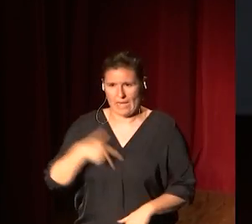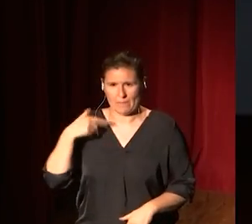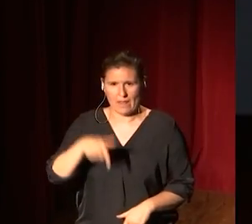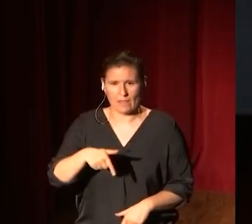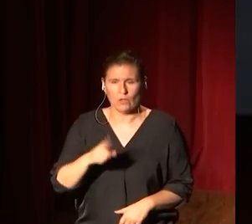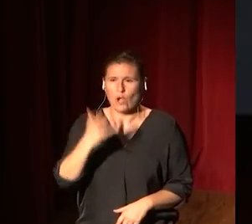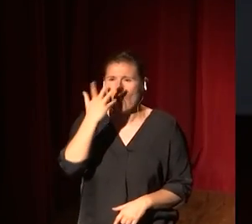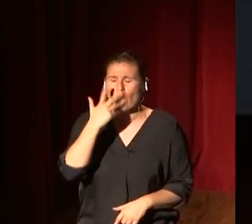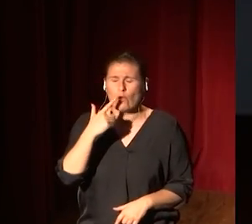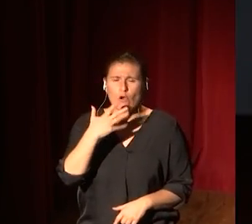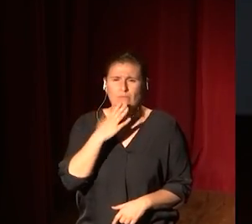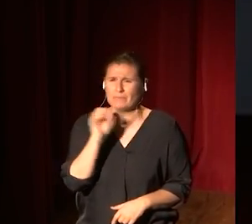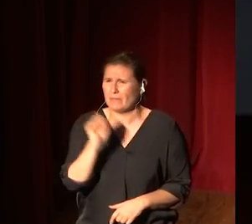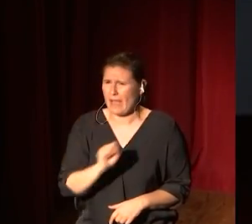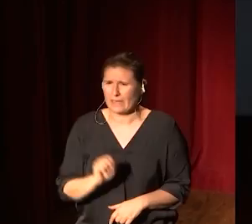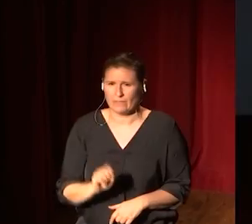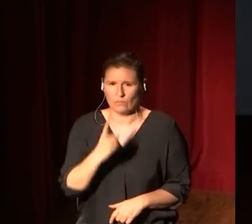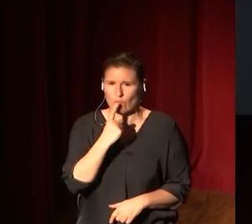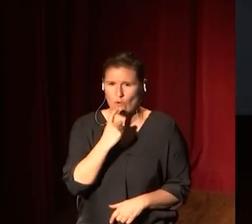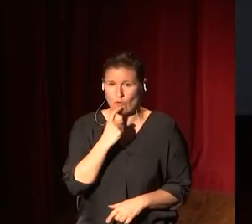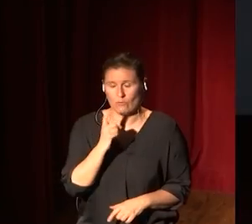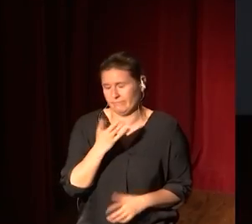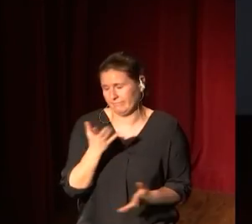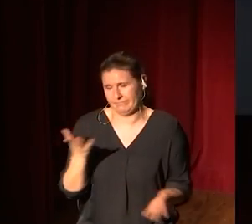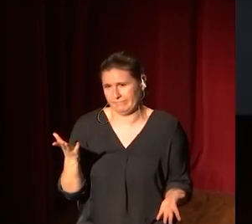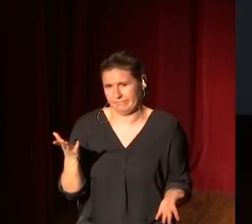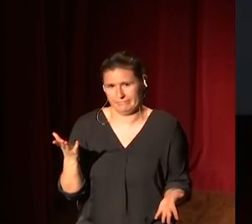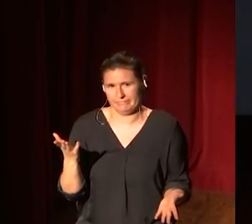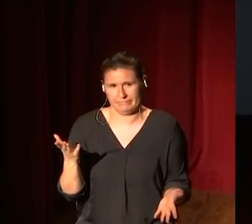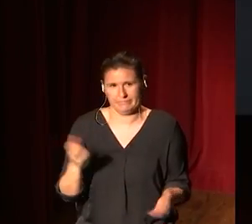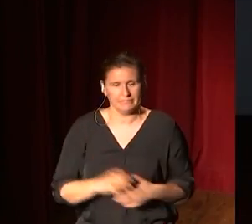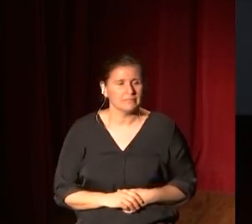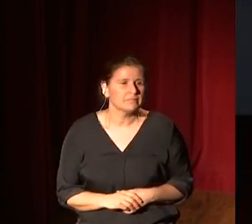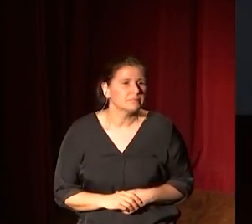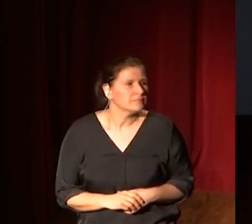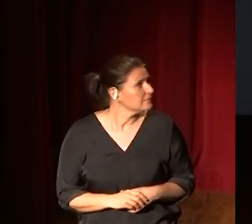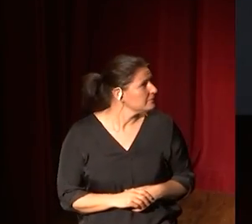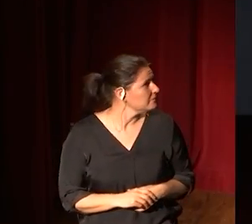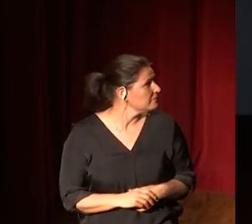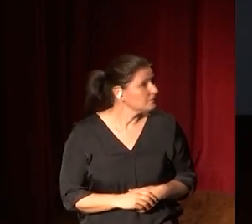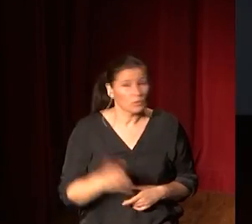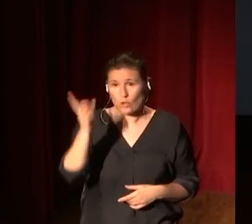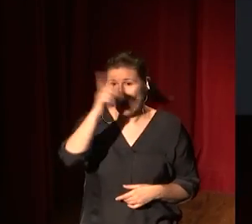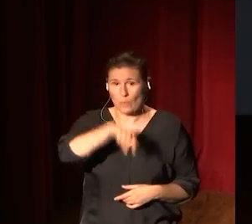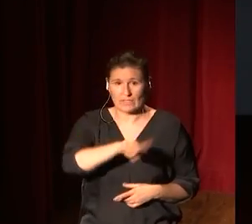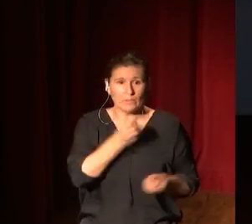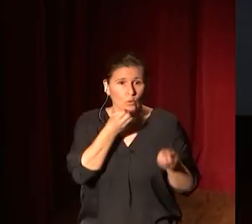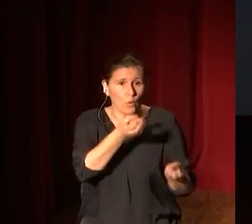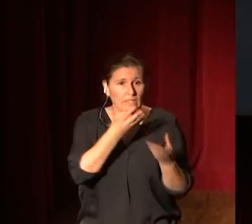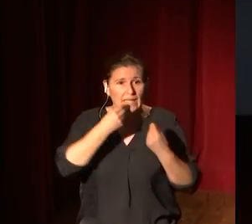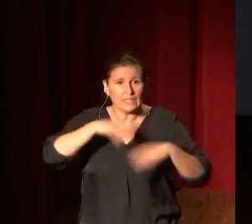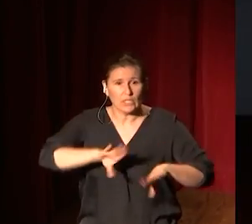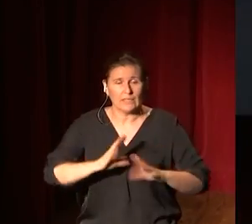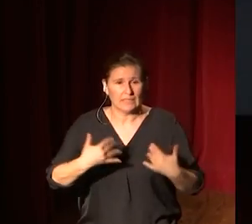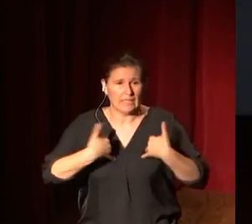Magnífico el color rojo, en fin. Bueno, pues, como bien saben, pues cuenta la historia del